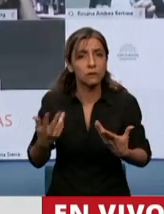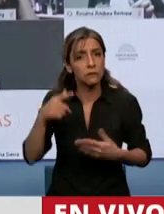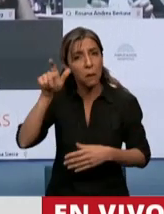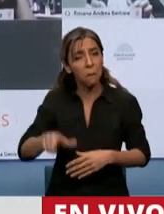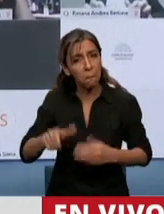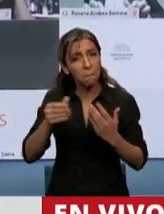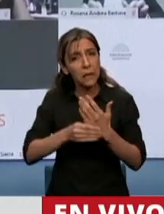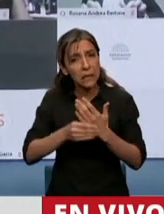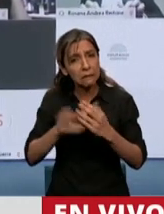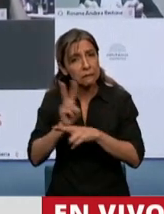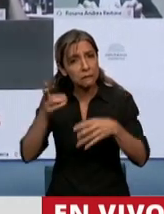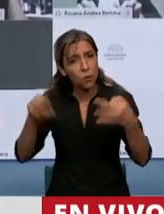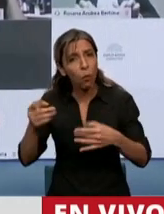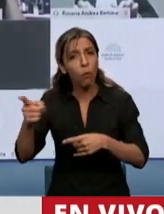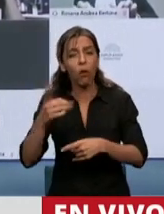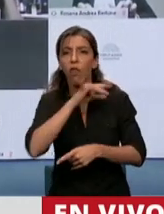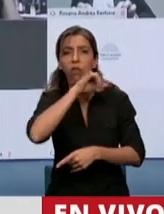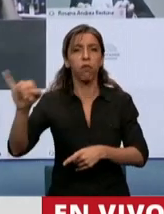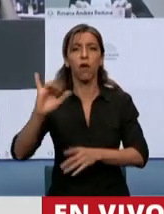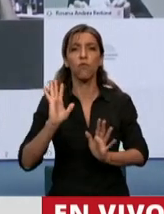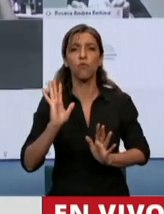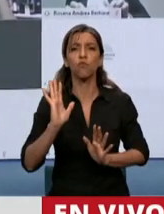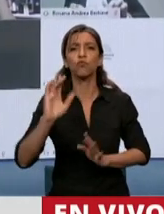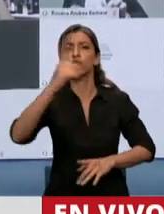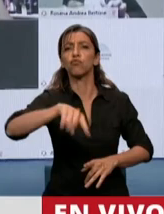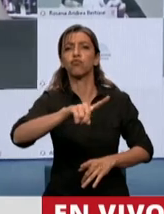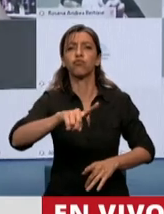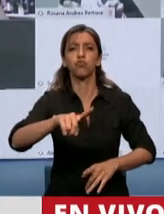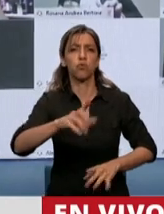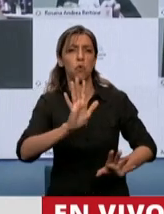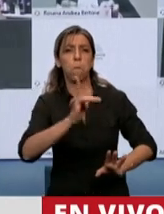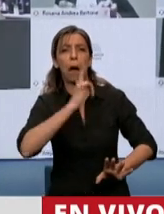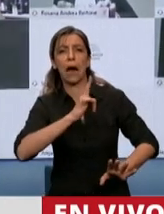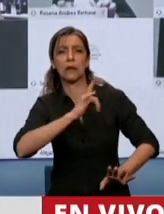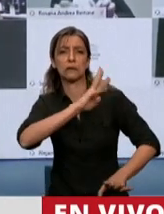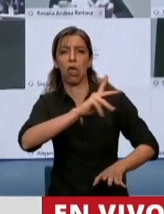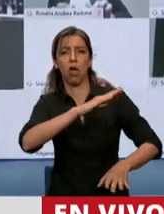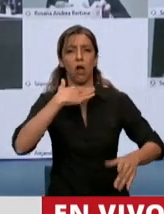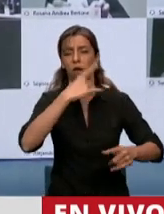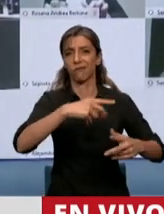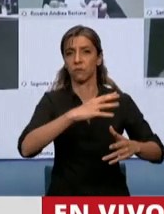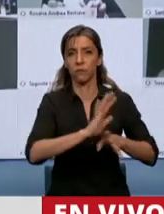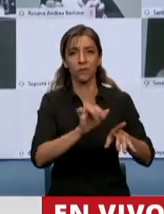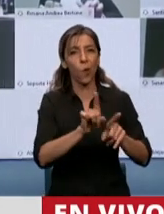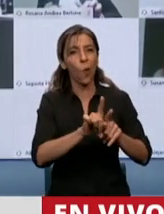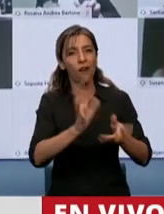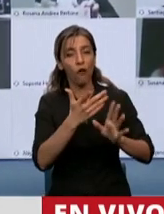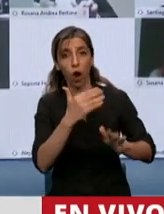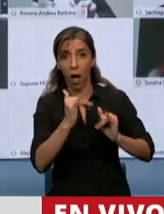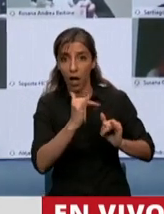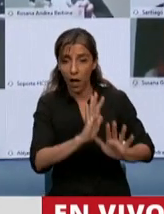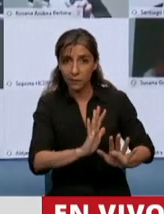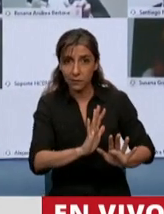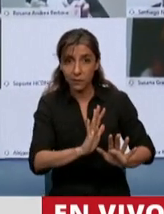los trató de delincuentes, amparando casi en ese mensaje, en esa acción, a los que verdaderamente estaban